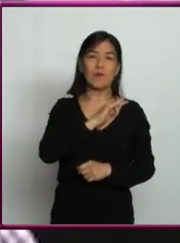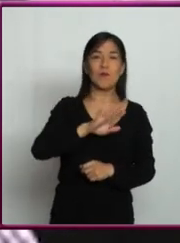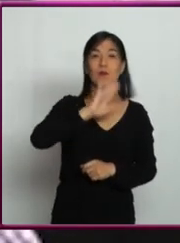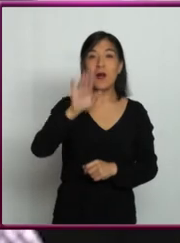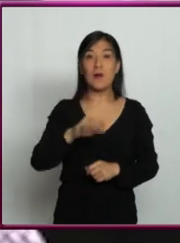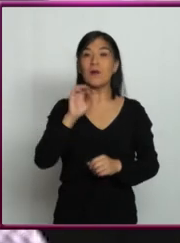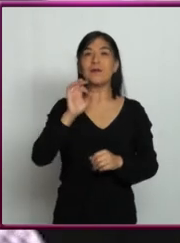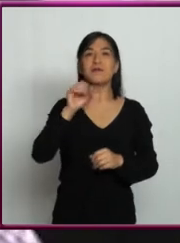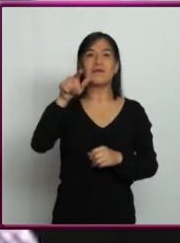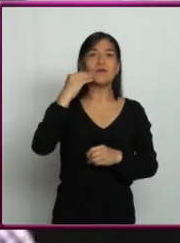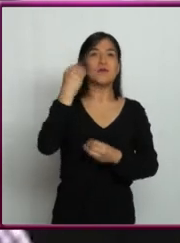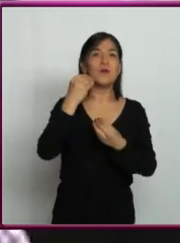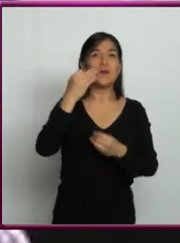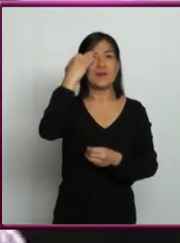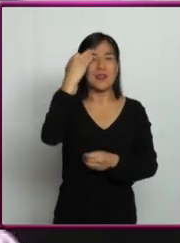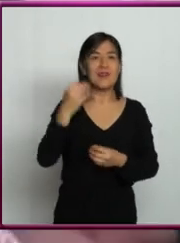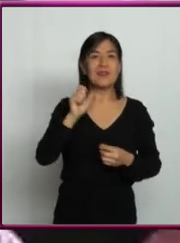viviendo.